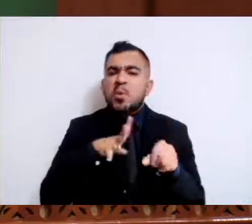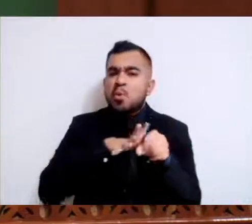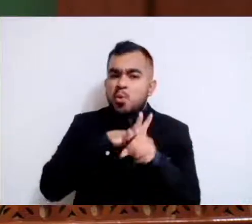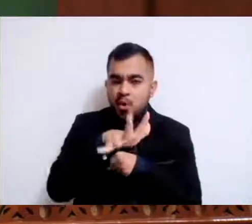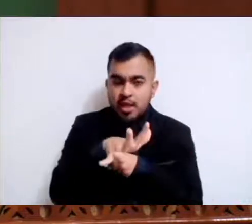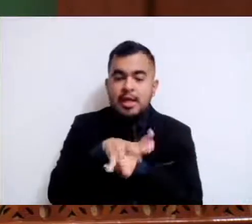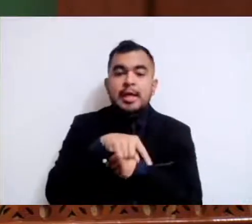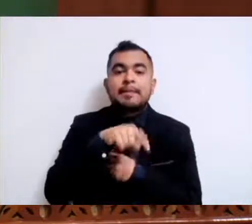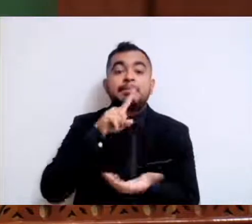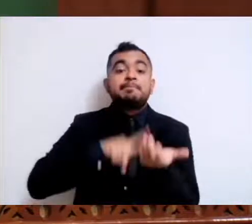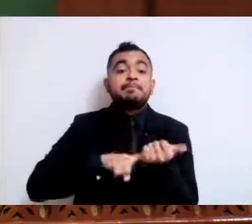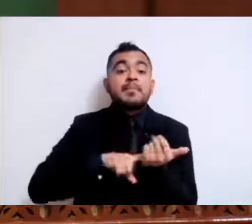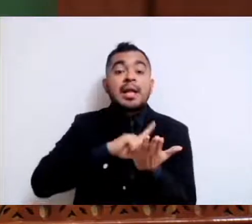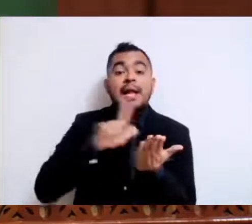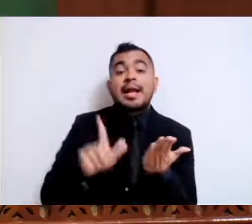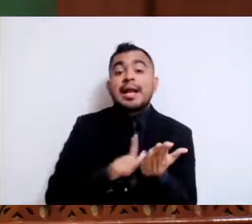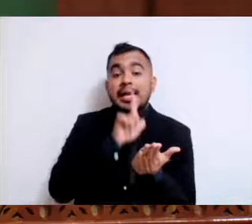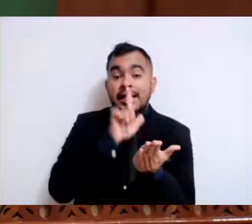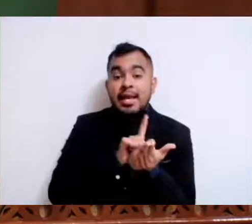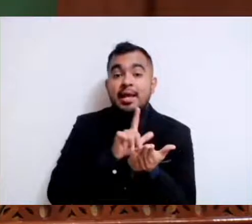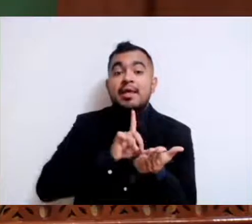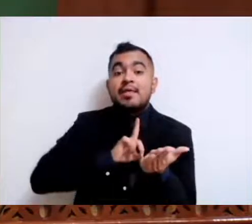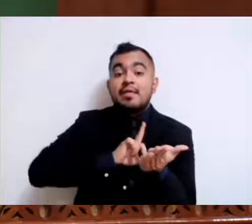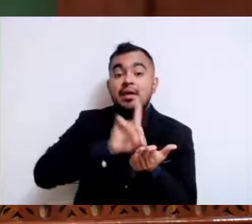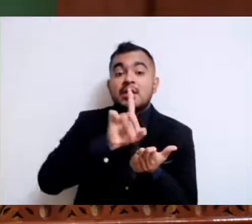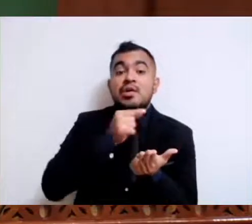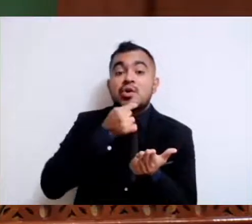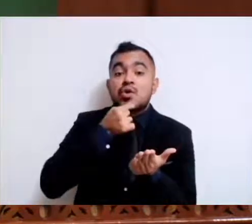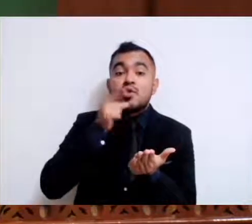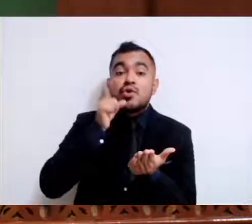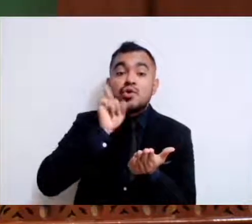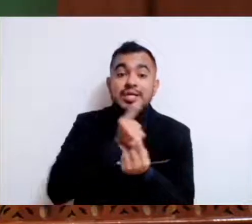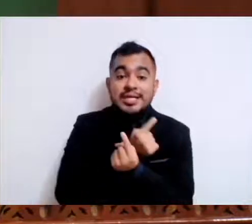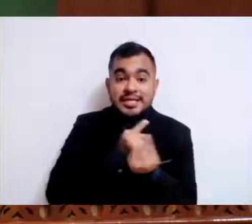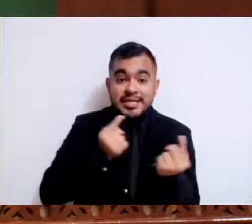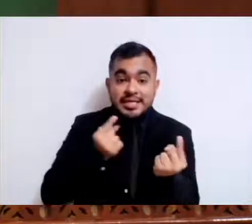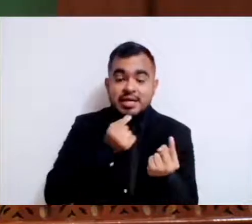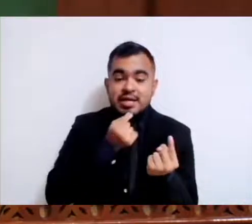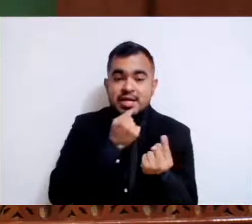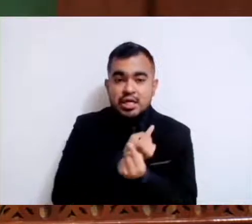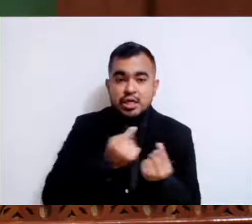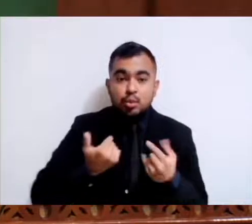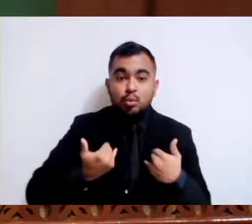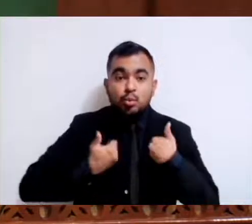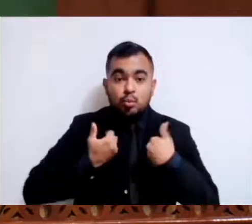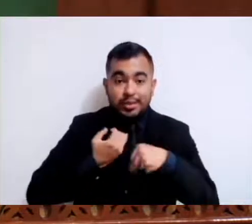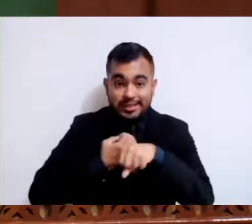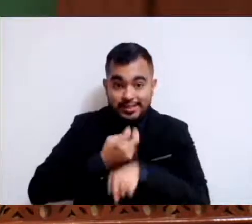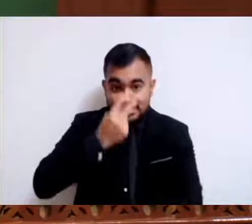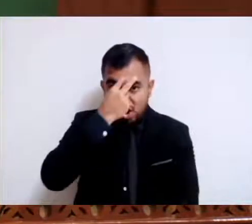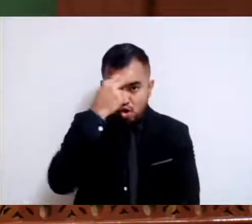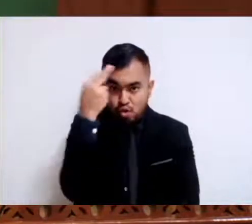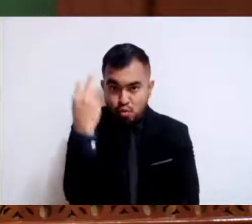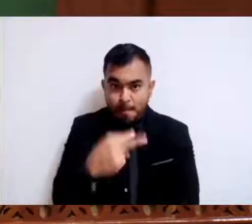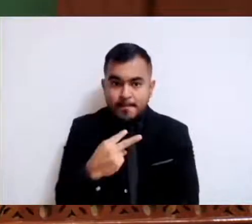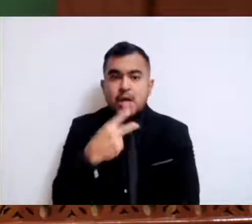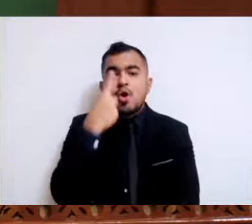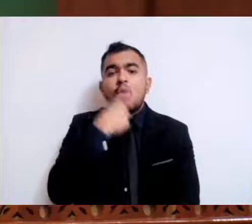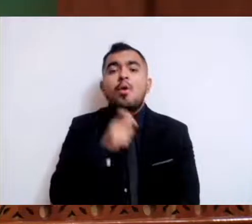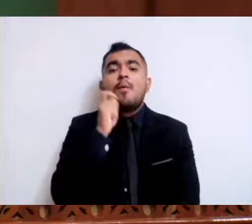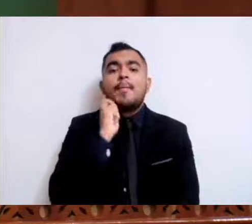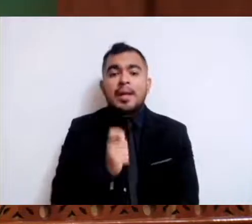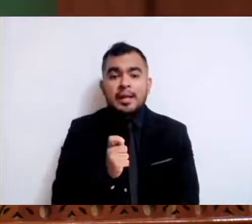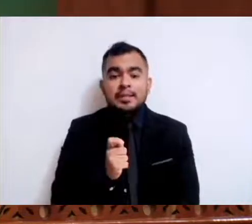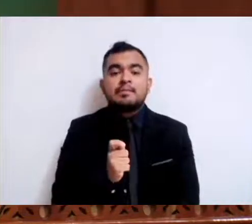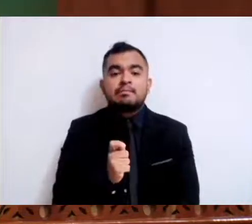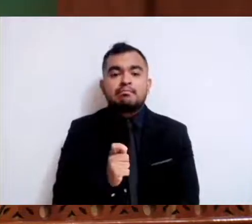Ley de los Derechos de las Niñas, Niños y Adolescentes en el Estado de México, con posibilidad de entregar de manera voluntaria